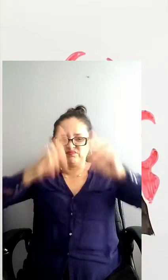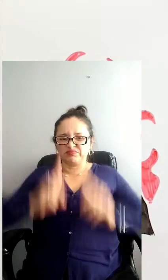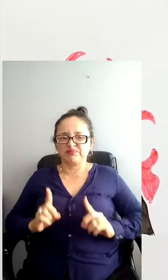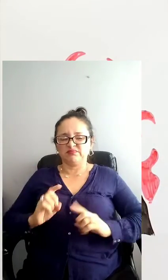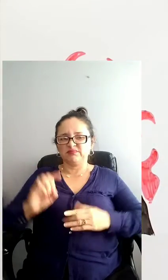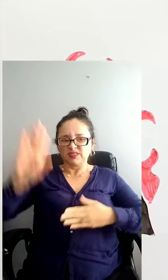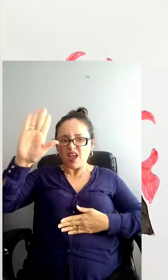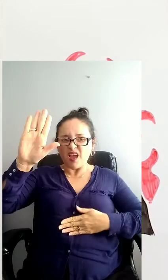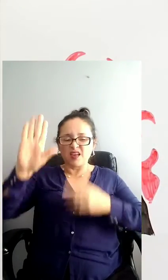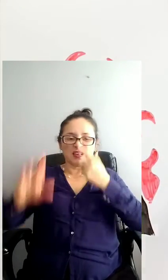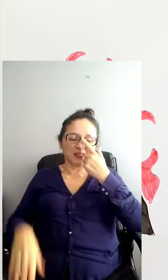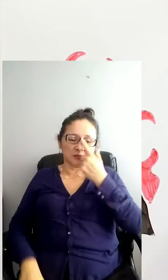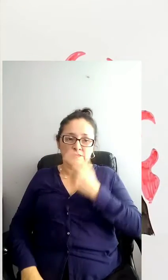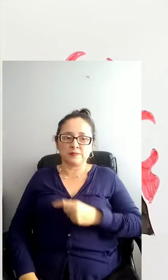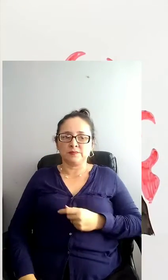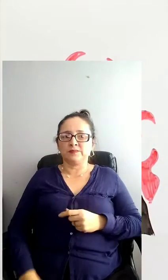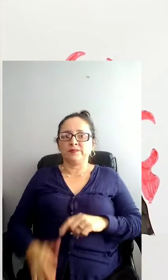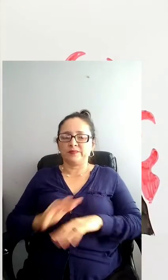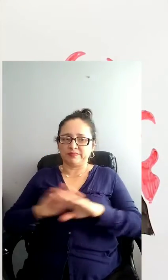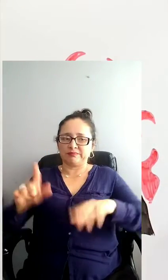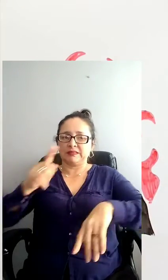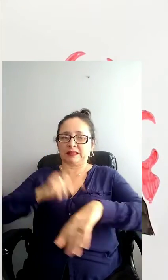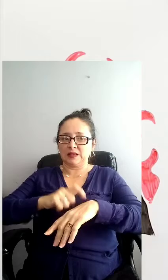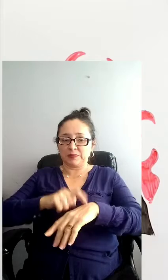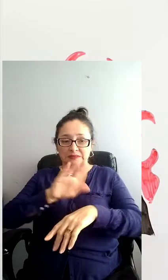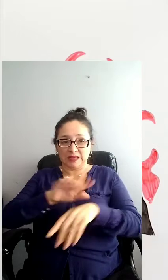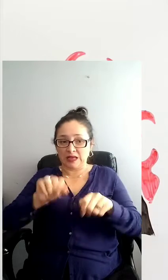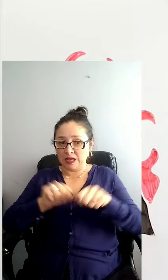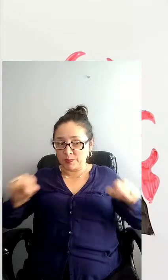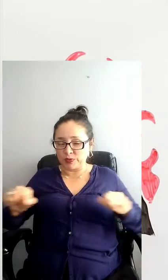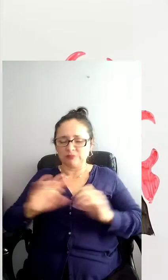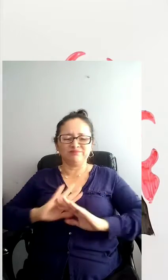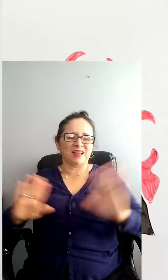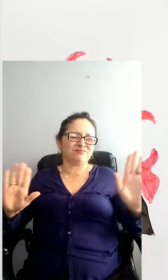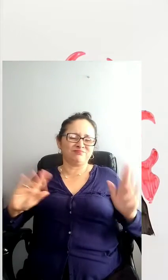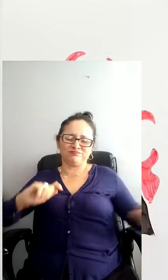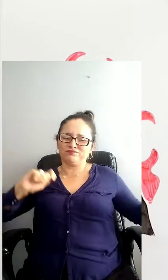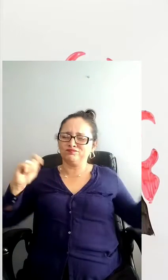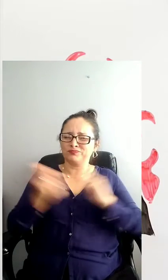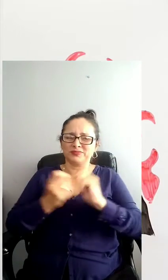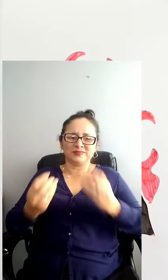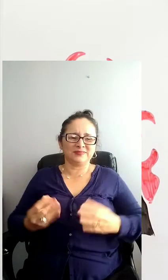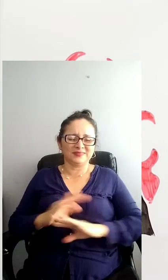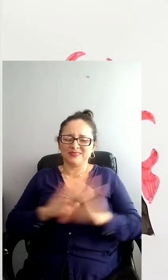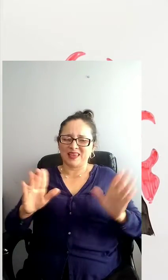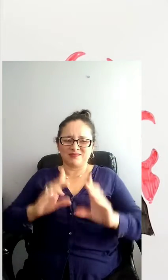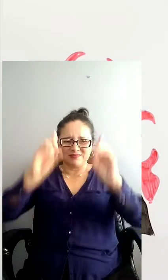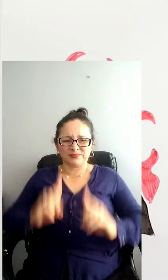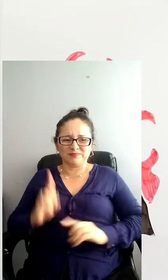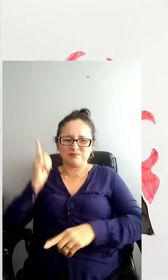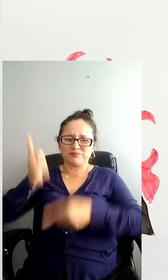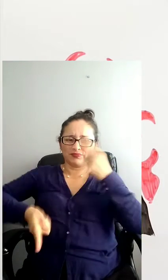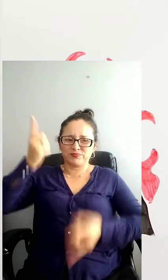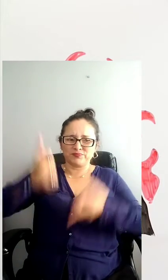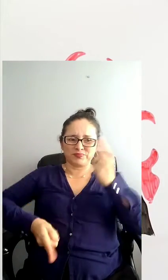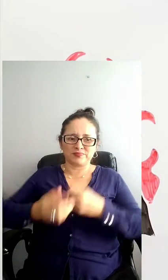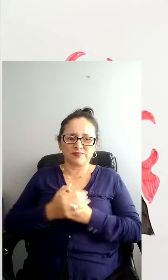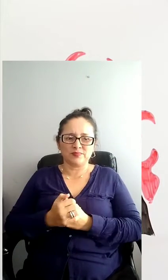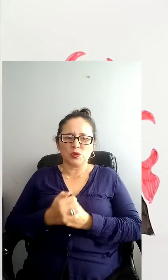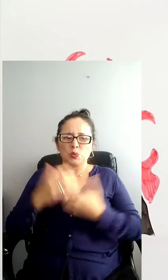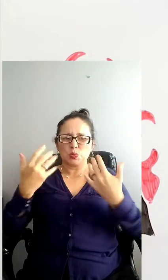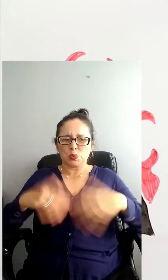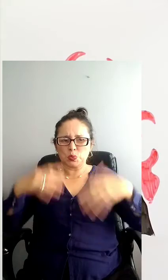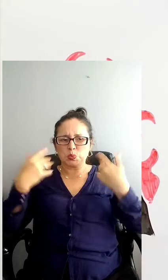Poco después creó la Sturmabtelung, conocidos como SA o Camisas Pardas, un grupo de asalto formado por veteranos de guerra, los cuales comenzaron a atacar